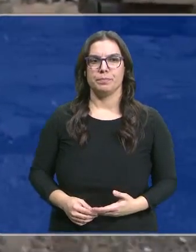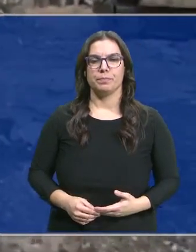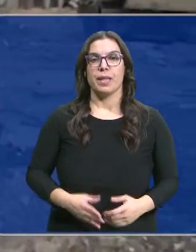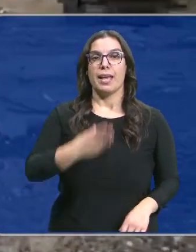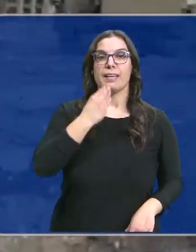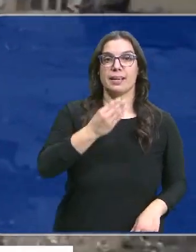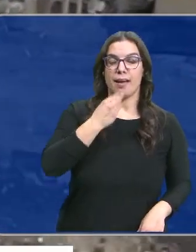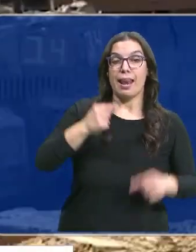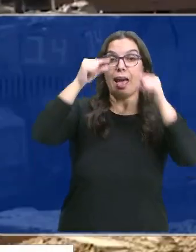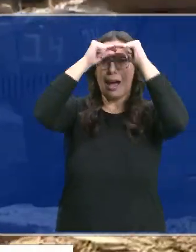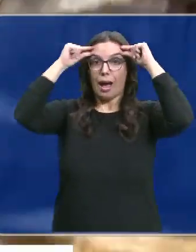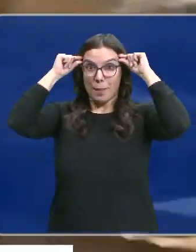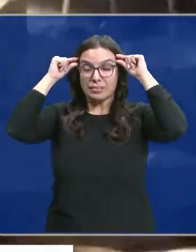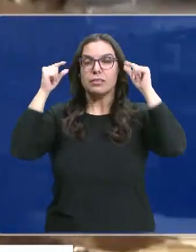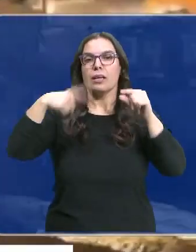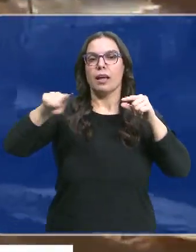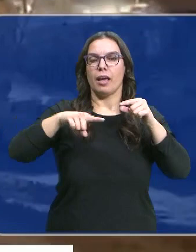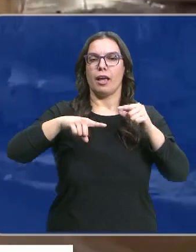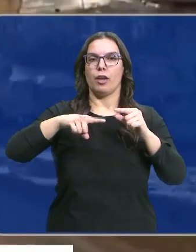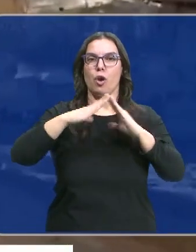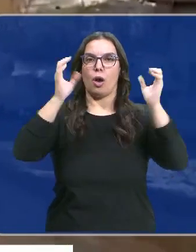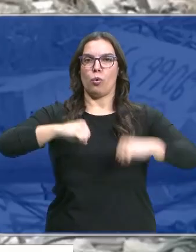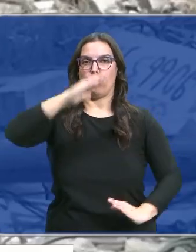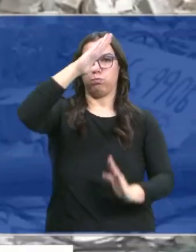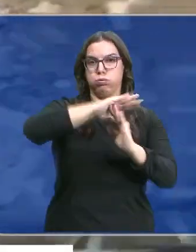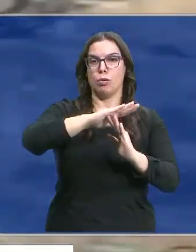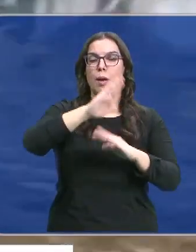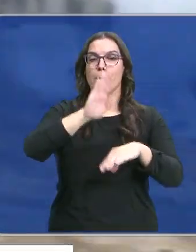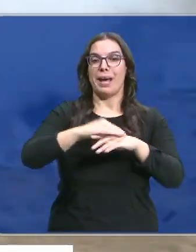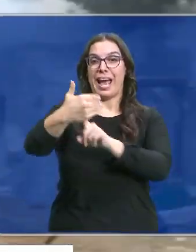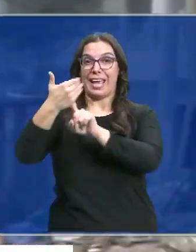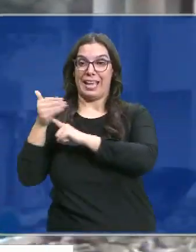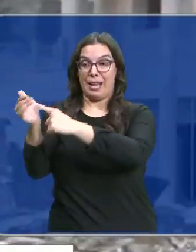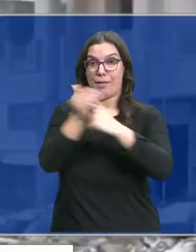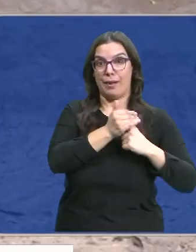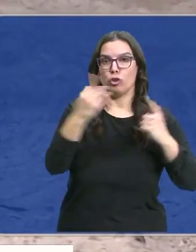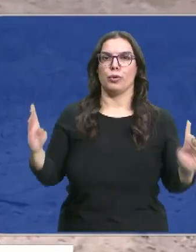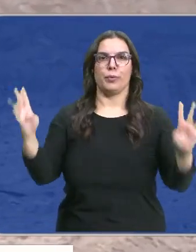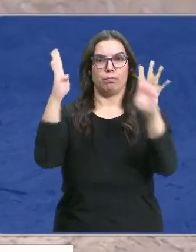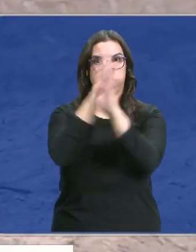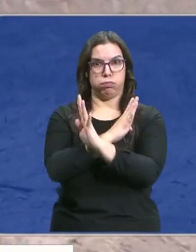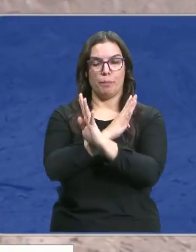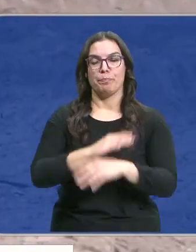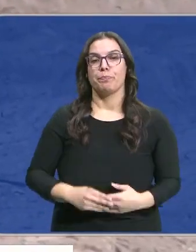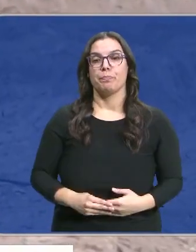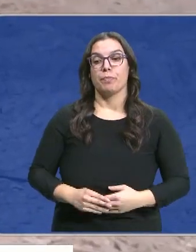Israel y Hamas han pactado un alto el fuego en la franja de Gaza para un intercambio de rehenes hebreos por presos palestinos. El grupo terrorista solo